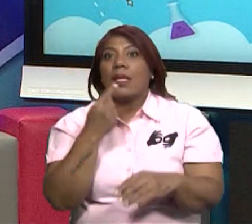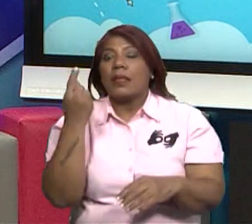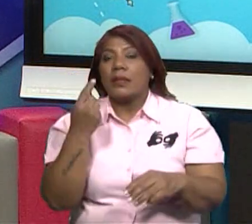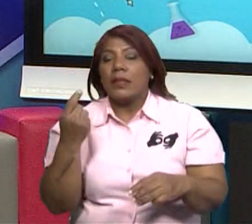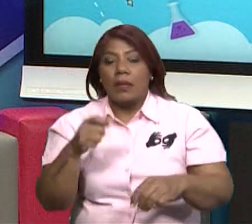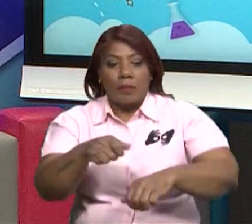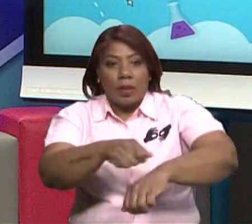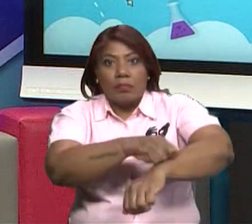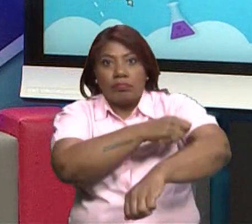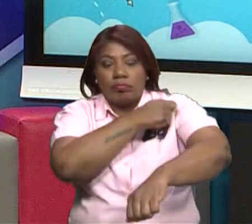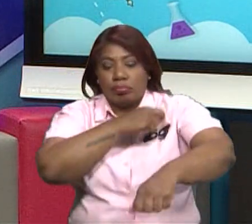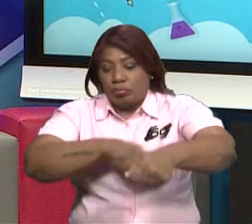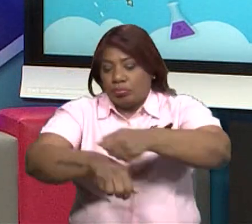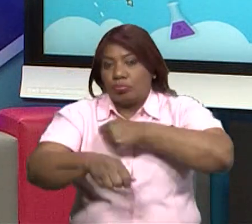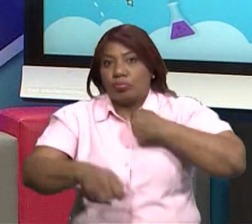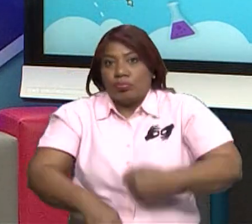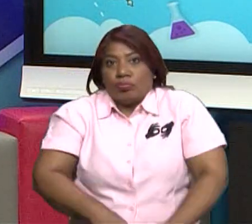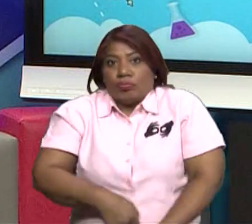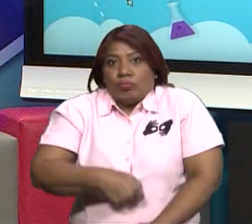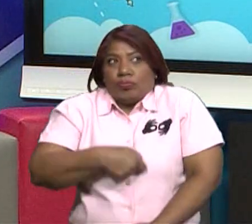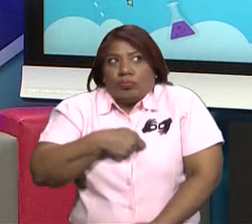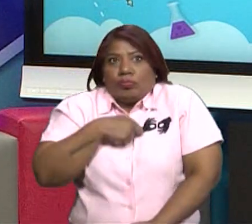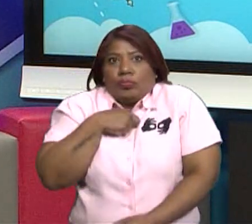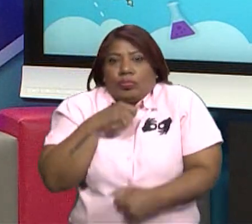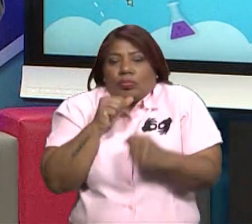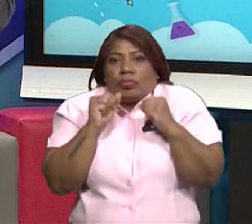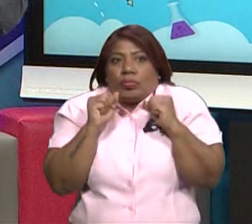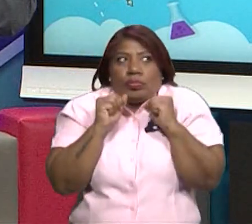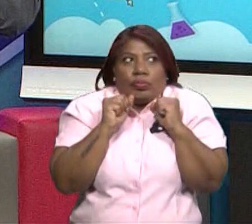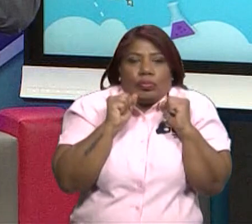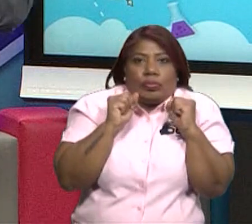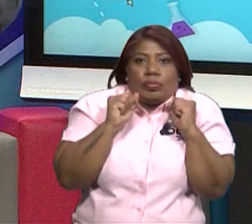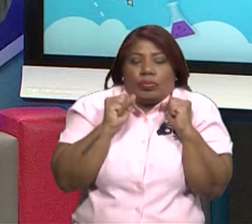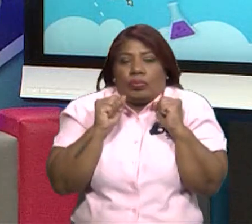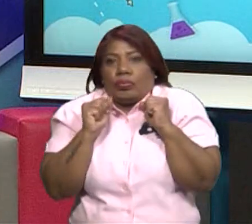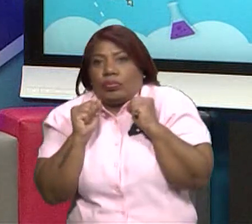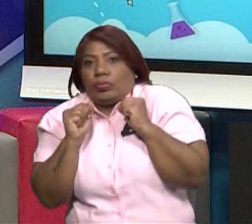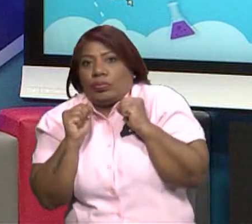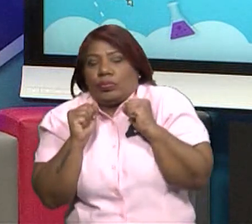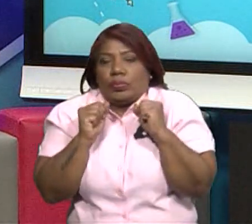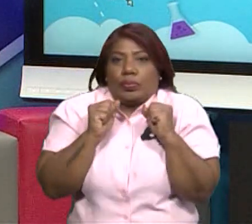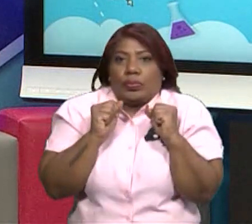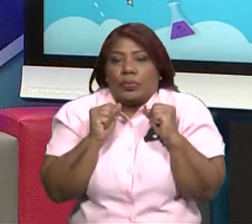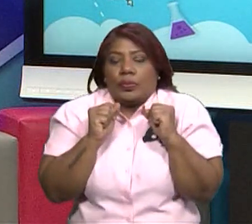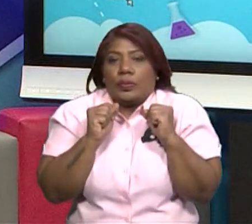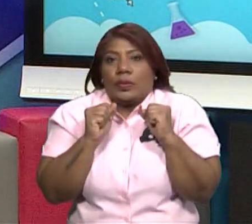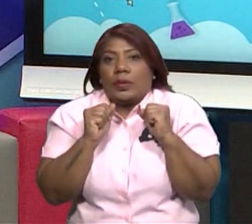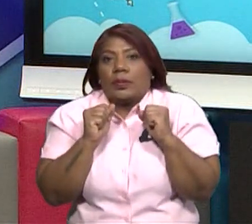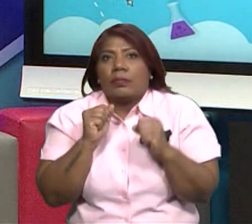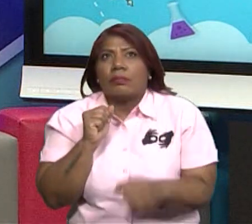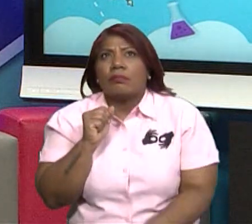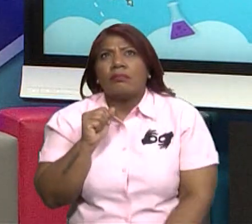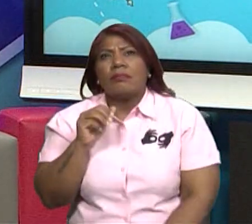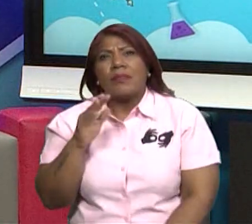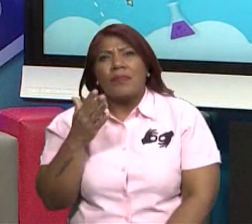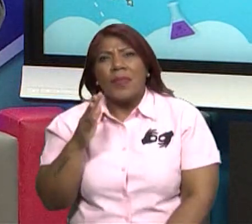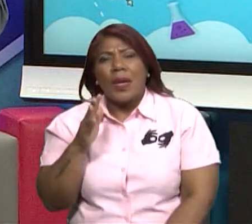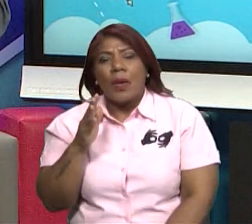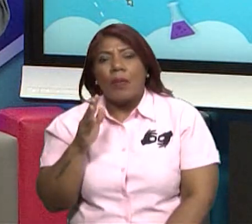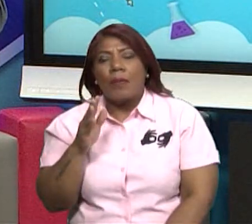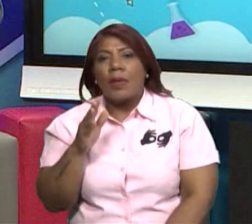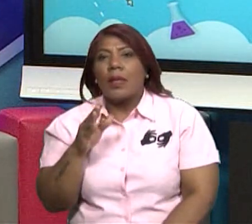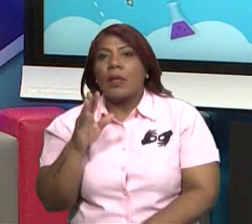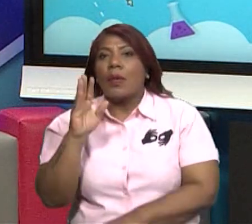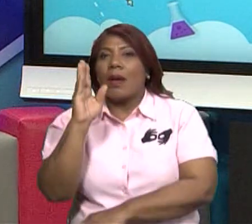Porque el frío era tremendo. Solamente hacía un poquito de calor a eso de la mediodía,